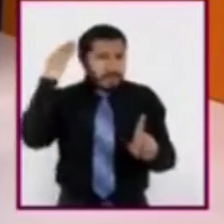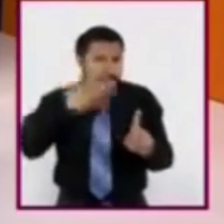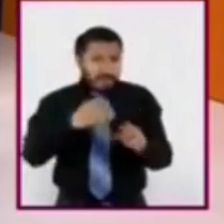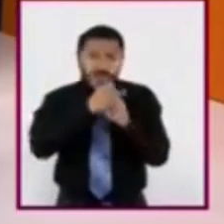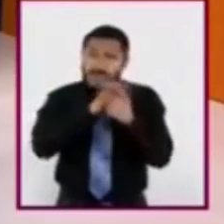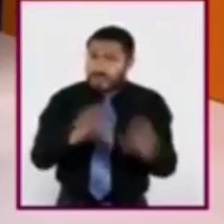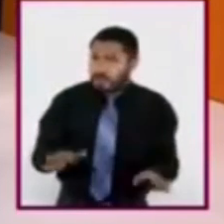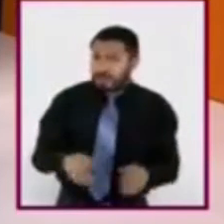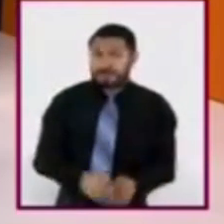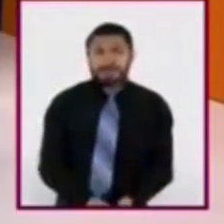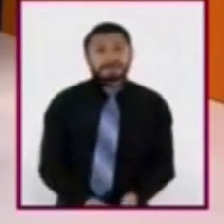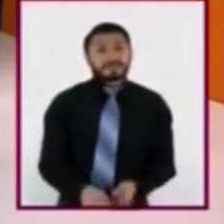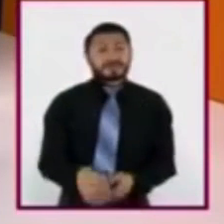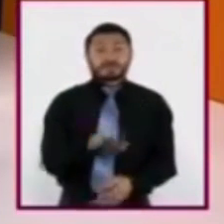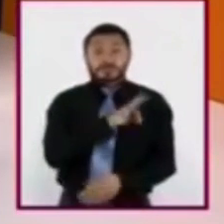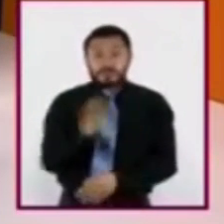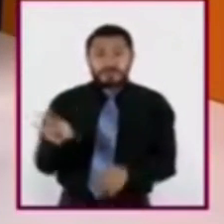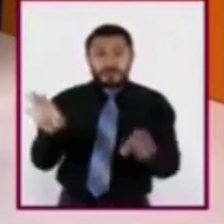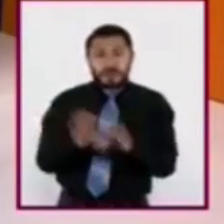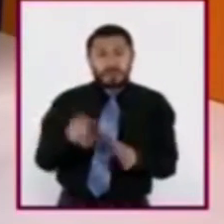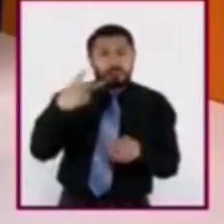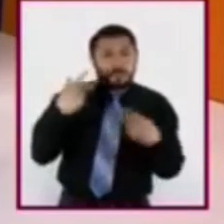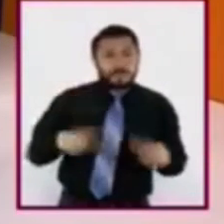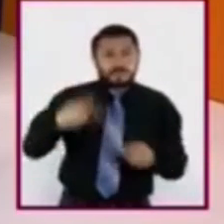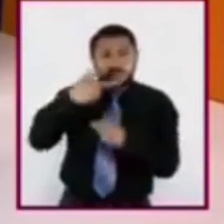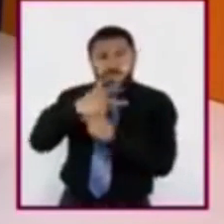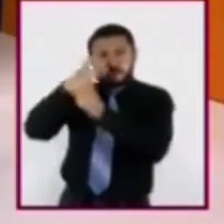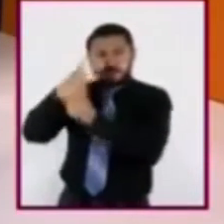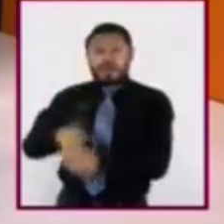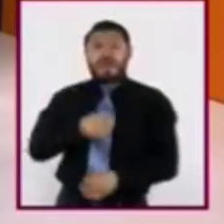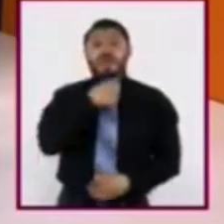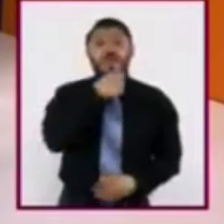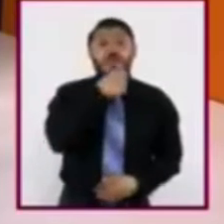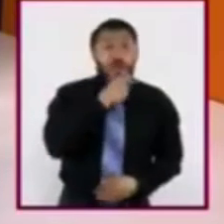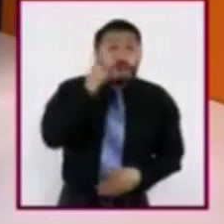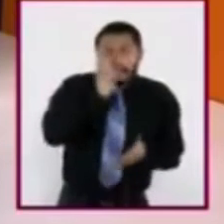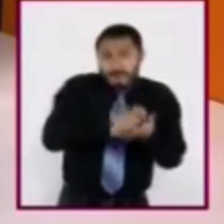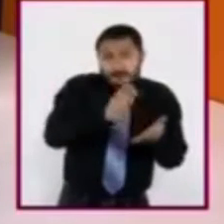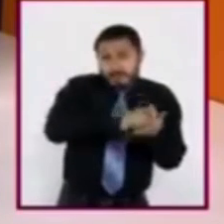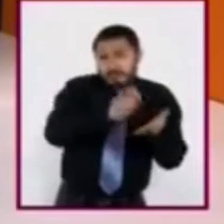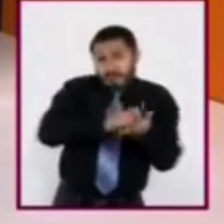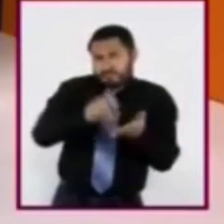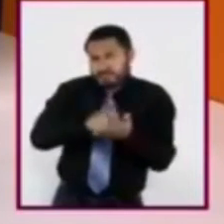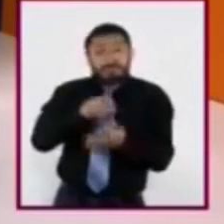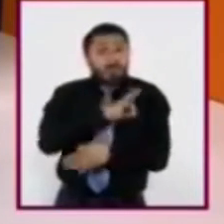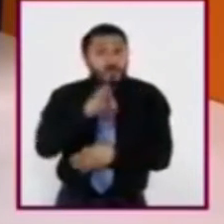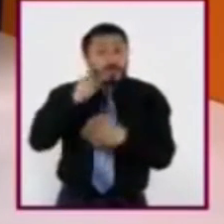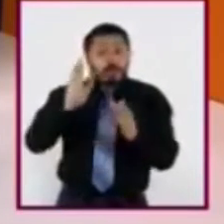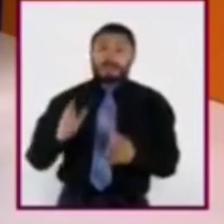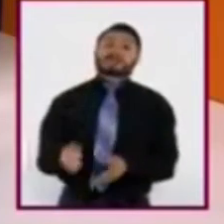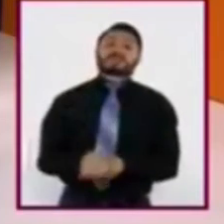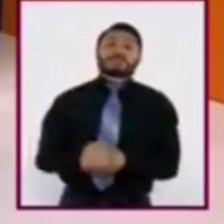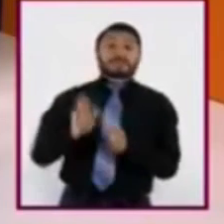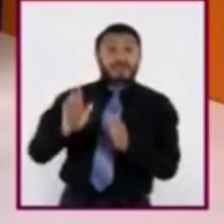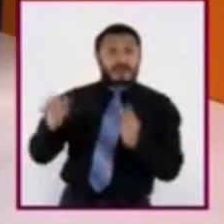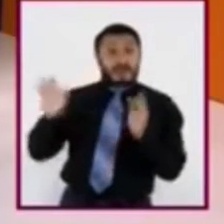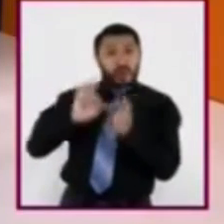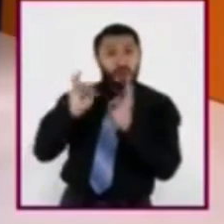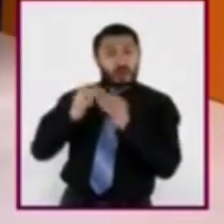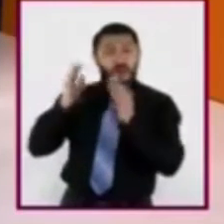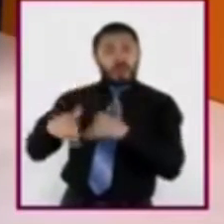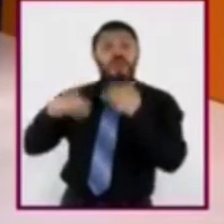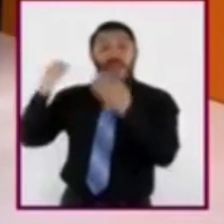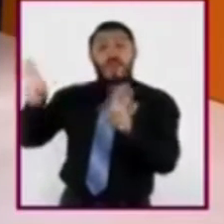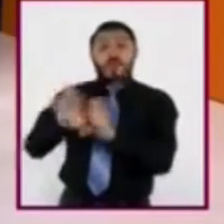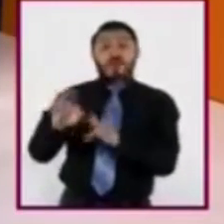información. Pueden ser reporteros, corresponsales o redactores. Las fuentes externas son las ruedas